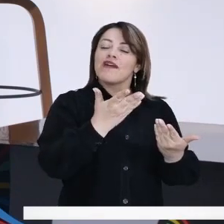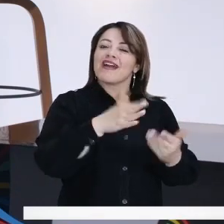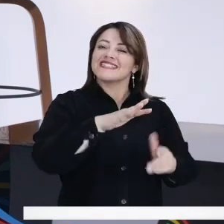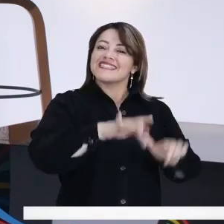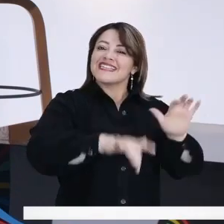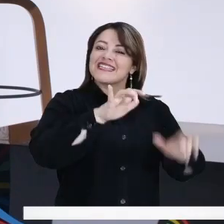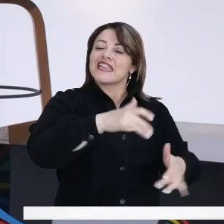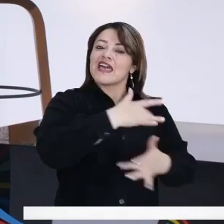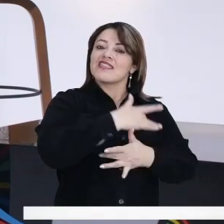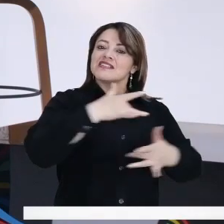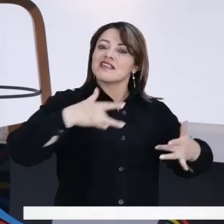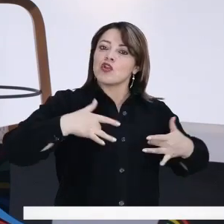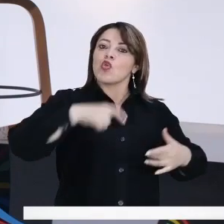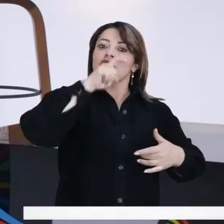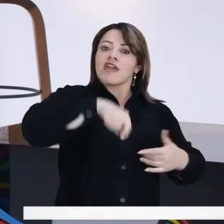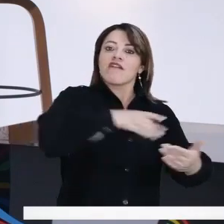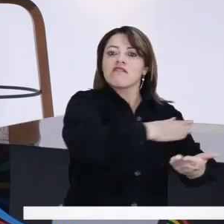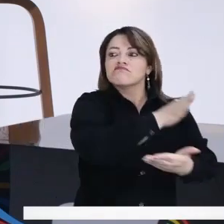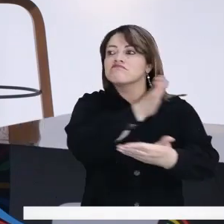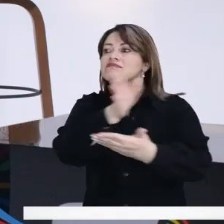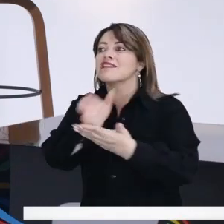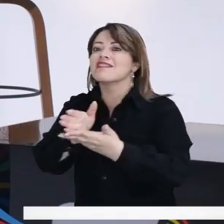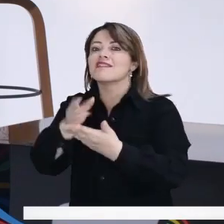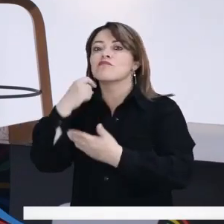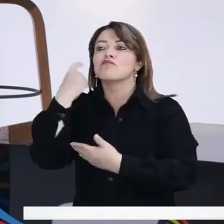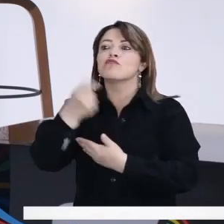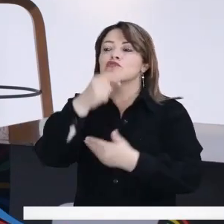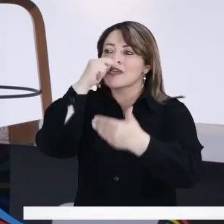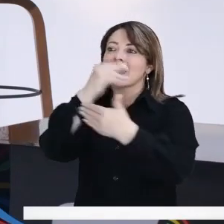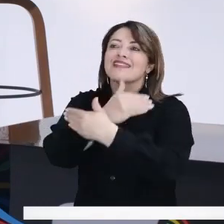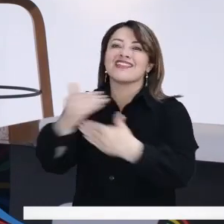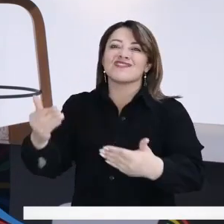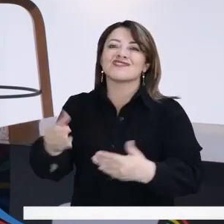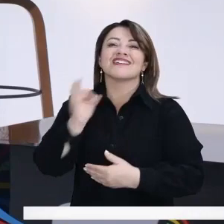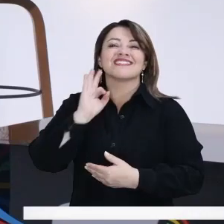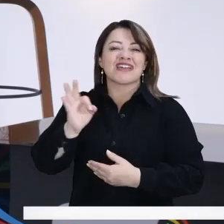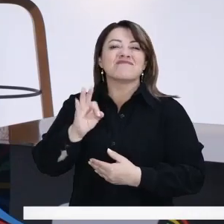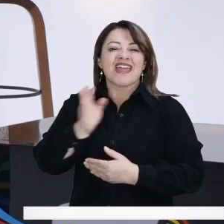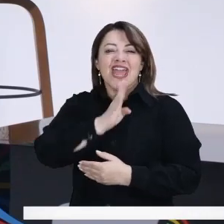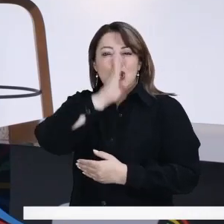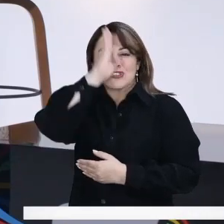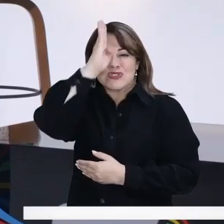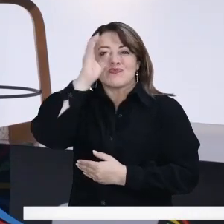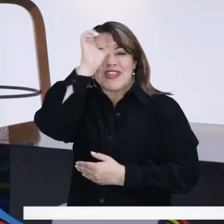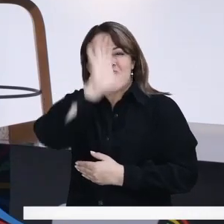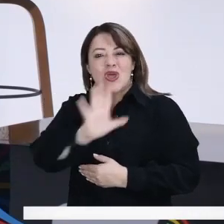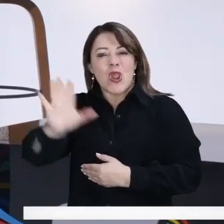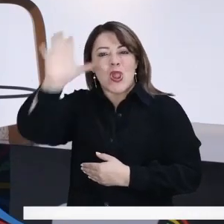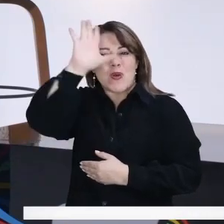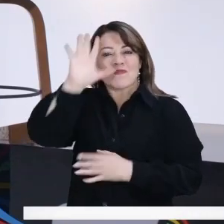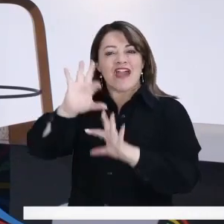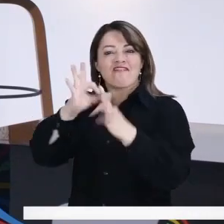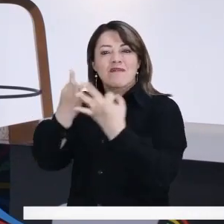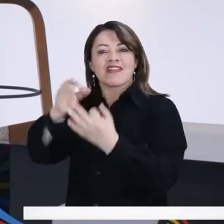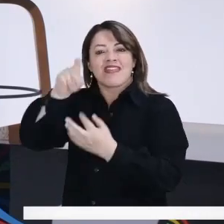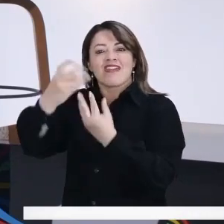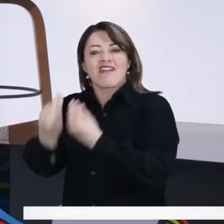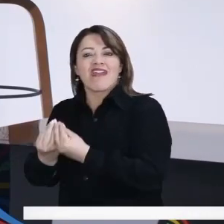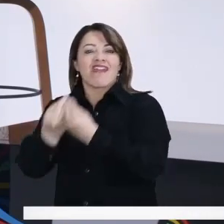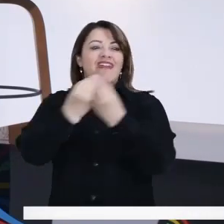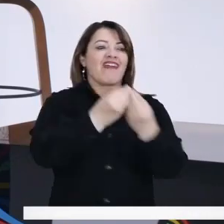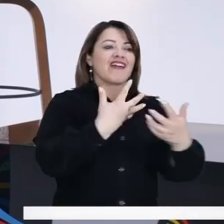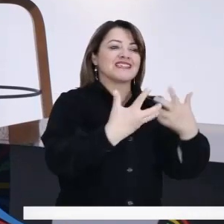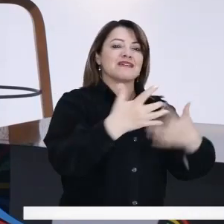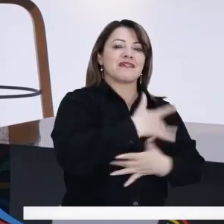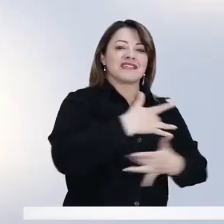de Educación, perdón, de Salud, tiene que ir a buscar a esos niños para garantizarle todo